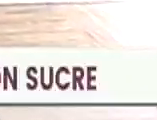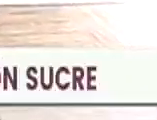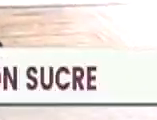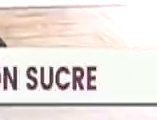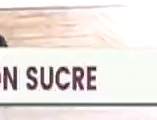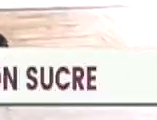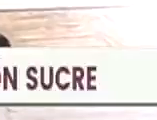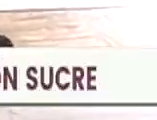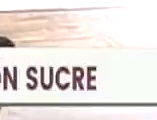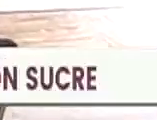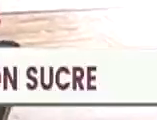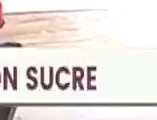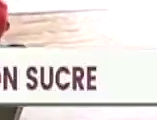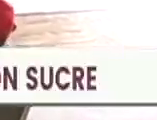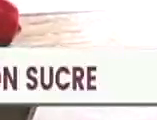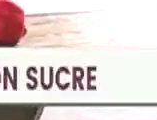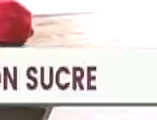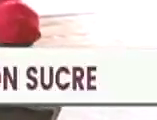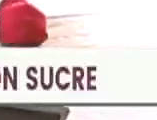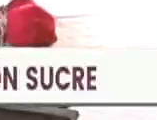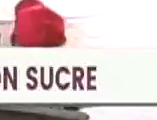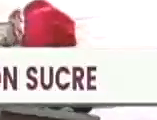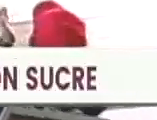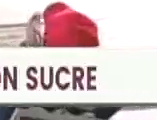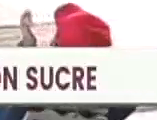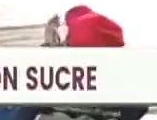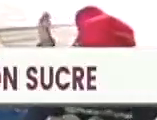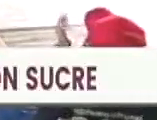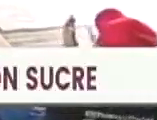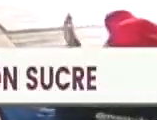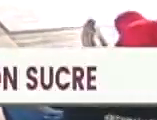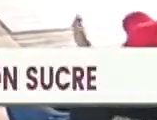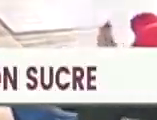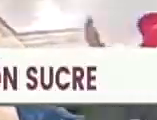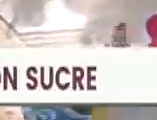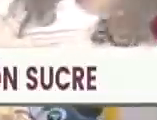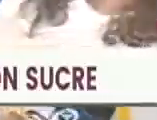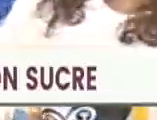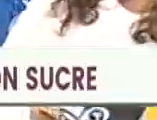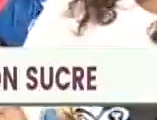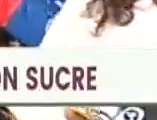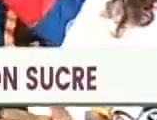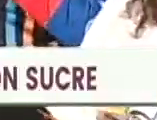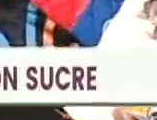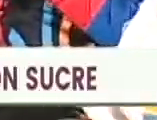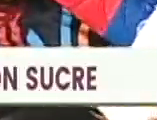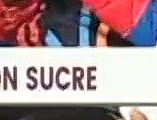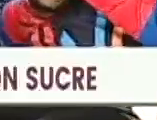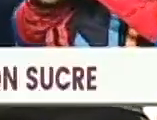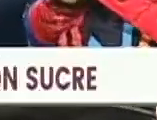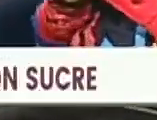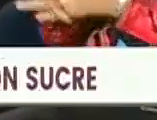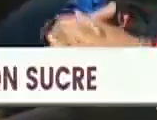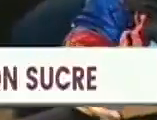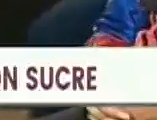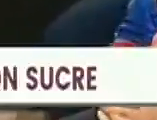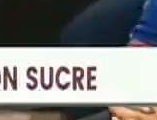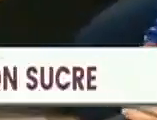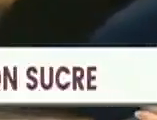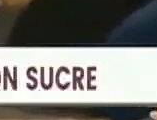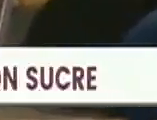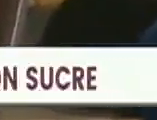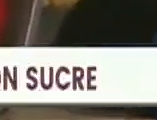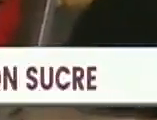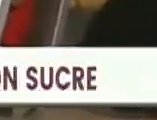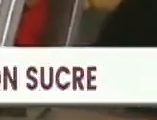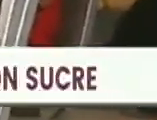Misión Sucre, 18 años. 2003 fue el año del nacimiento de las misiones. La